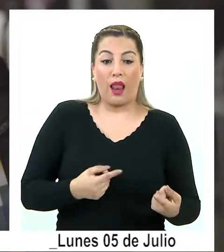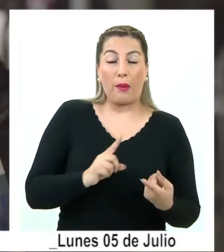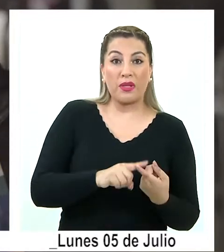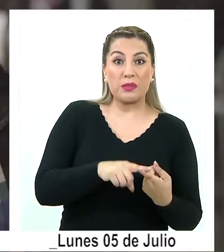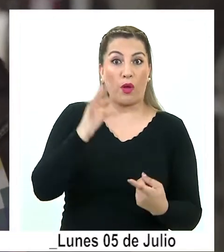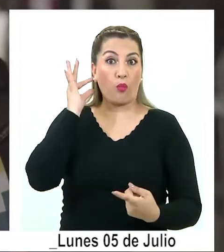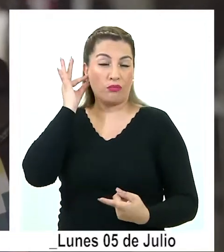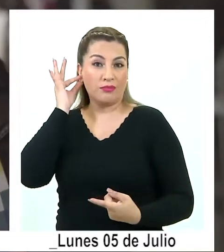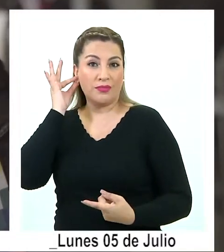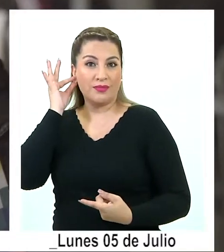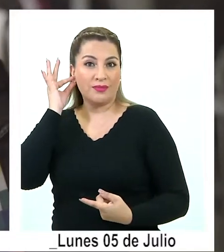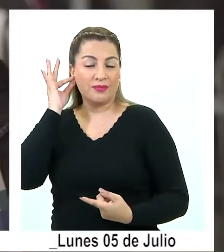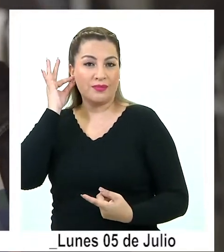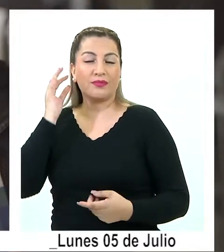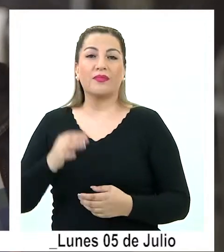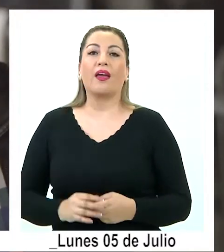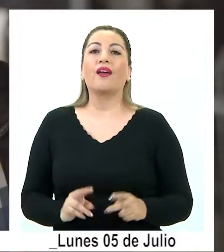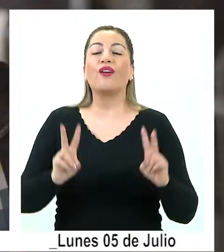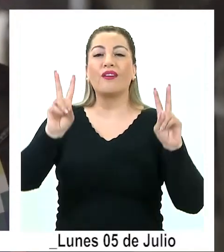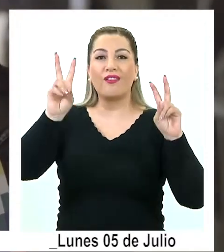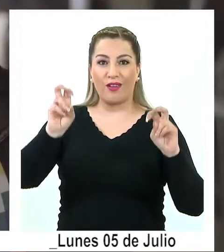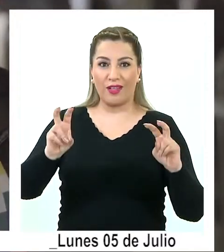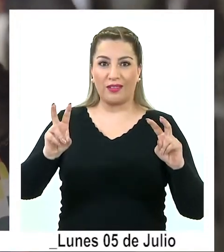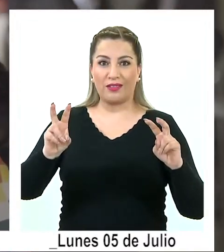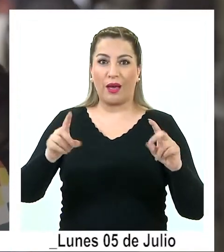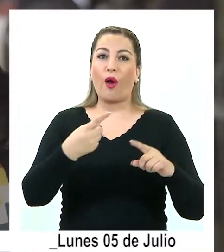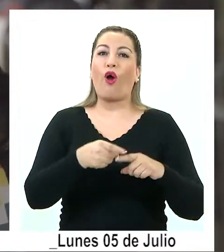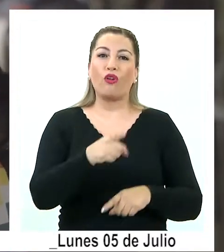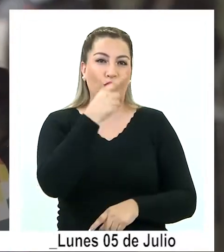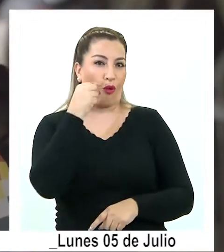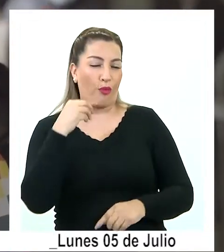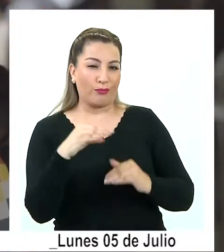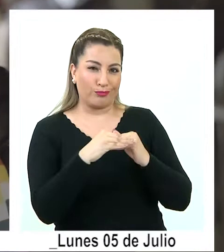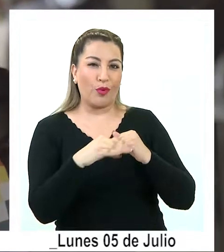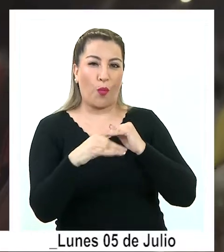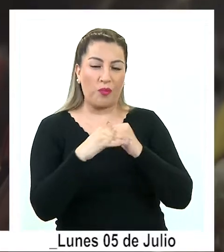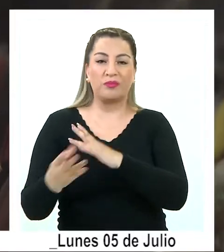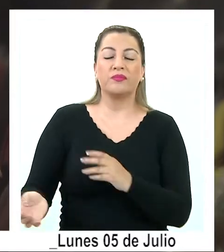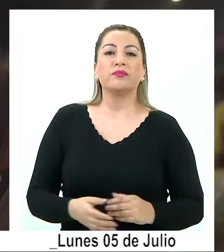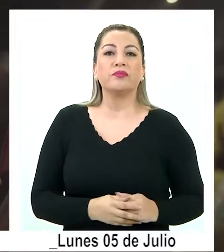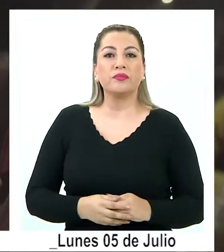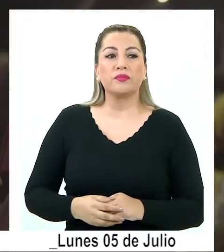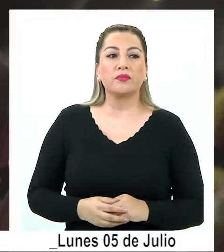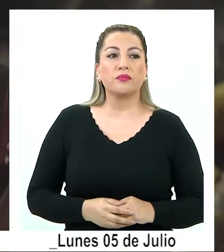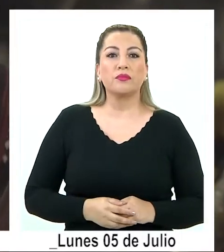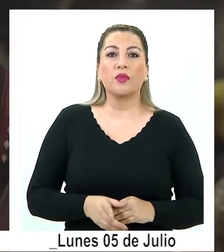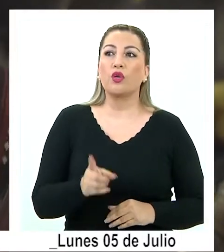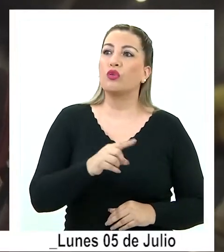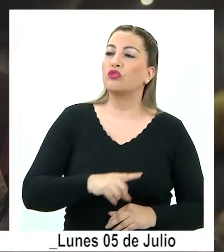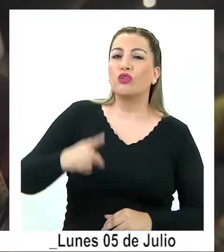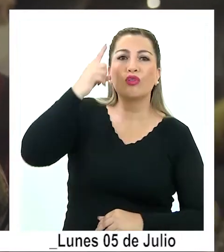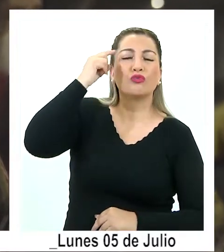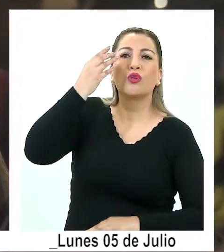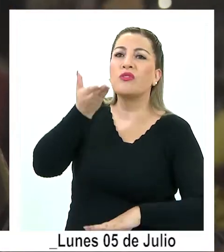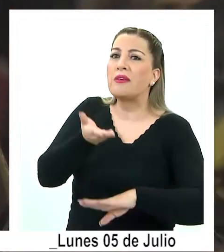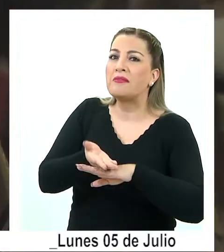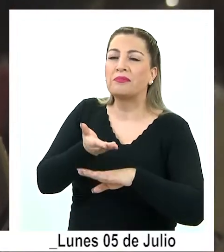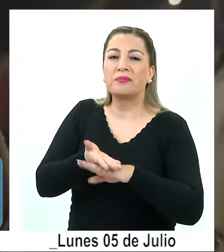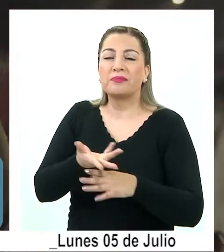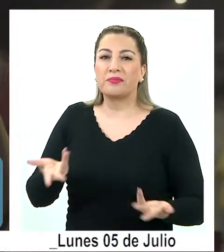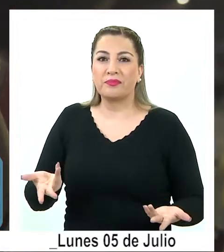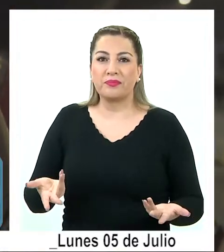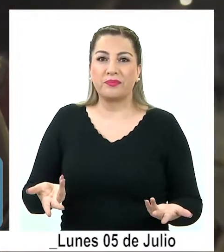participación de las mujeres respecto de sus otros pares. Venimos también con muchas aspiraciones y